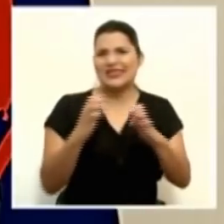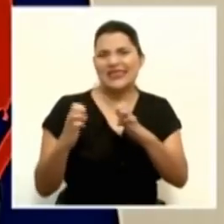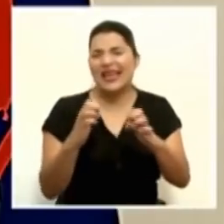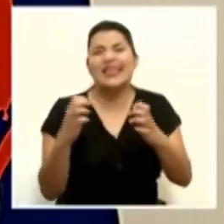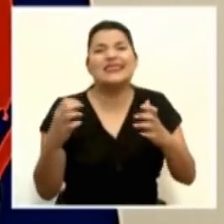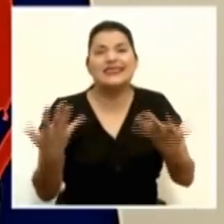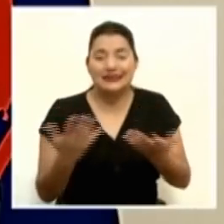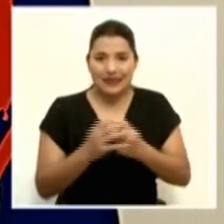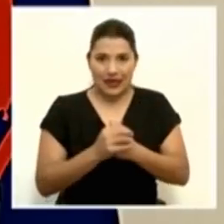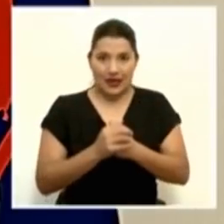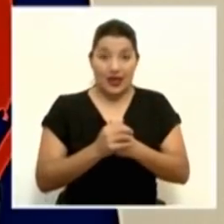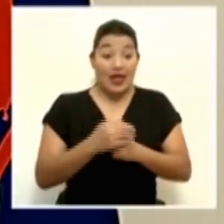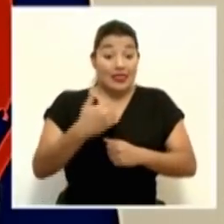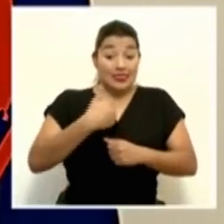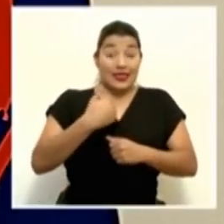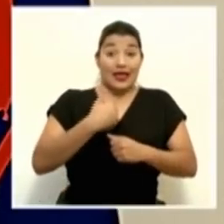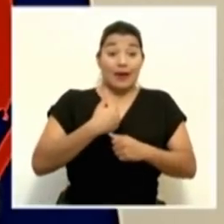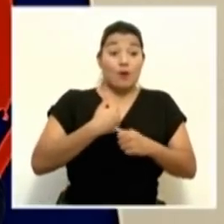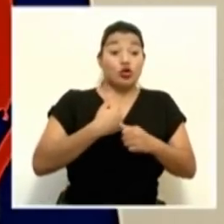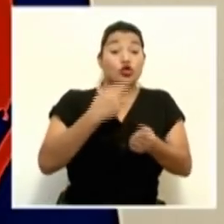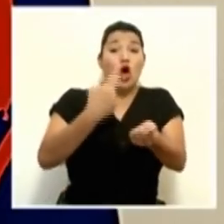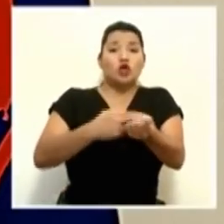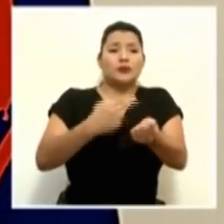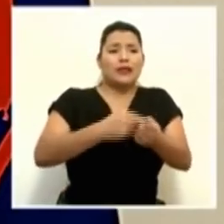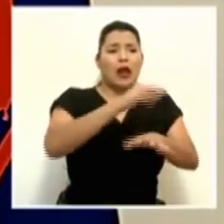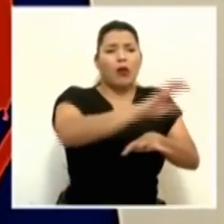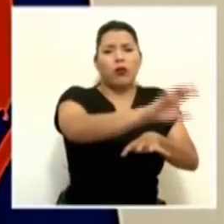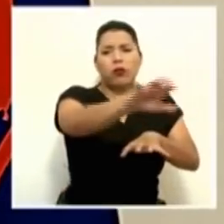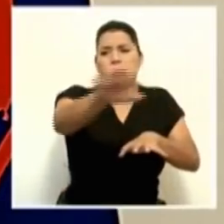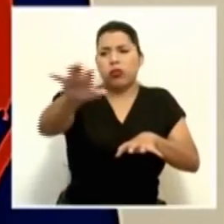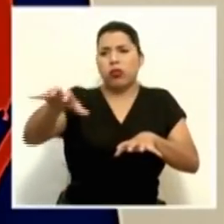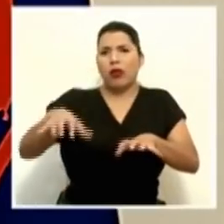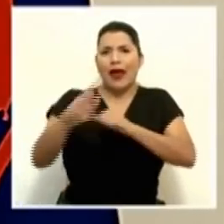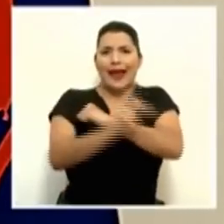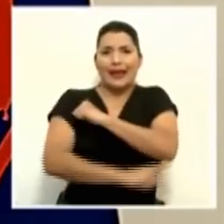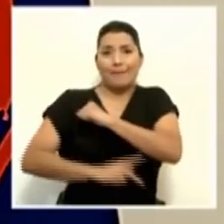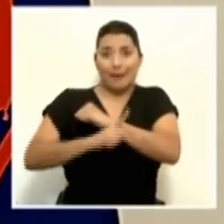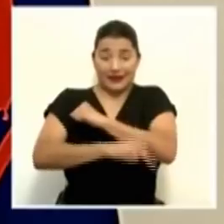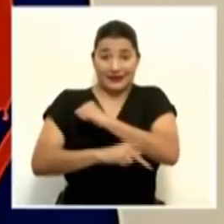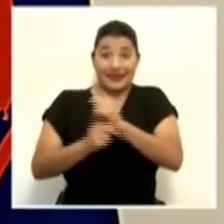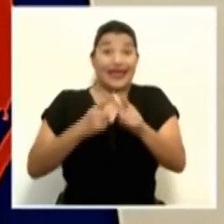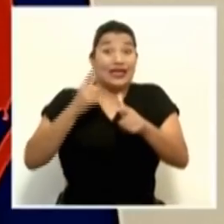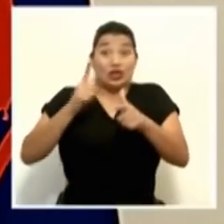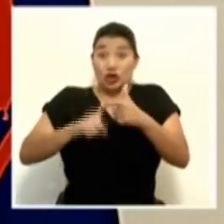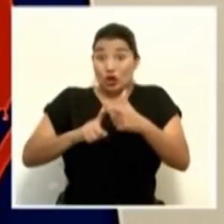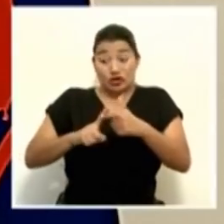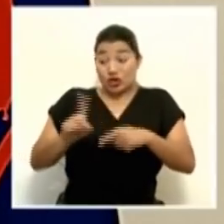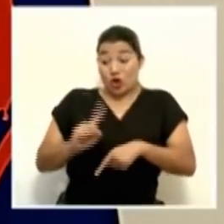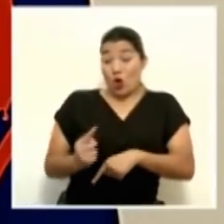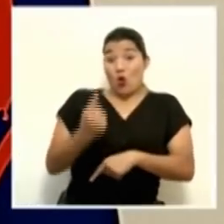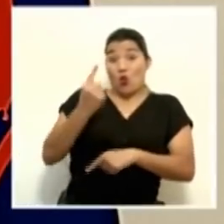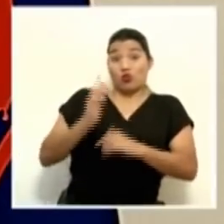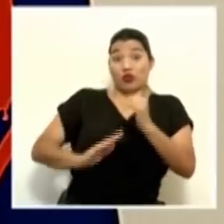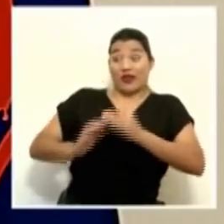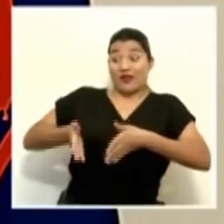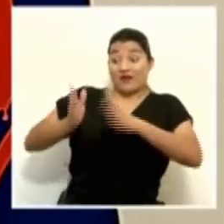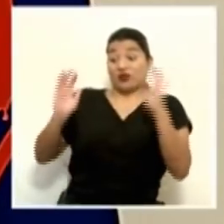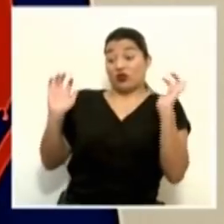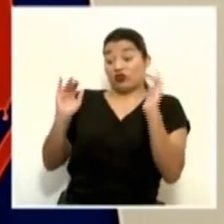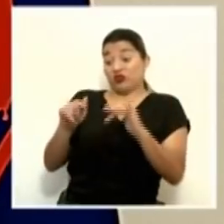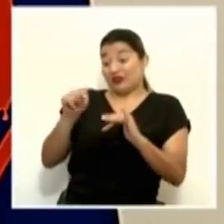atender a los pacientes COVID-19. Y eso significa que reasignamos pacientes entre un hospital y otro,